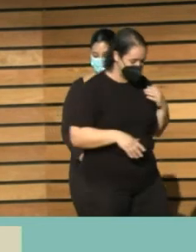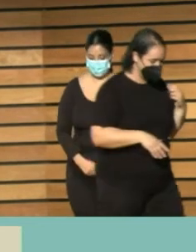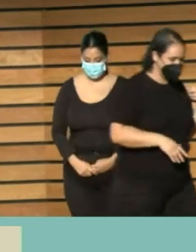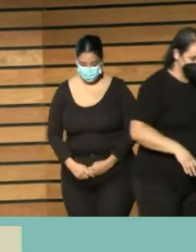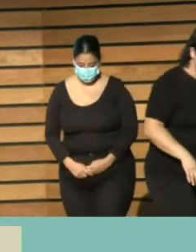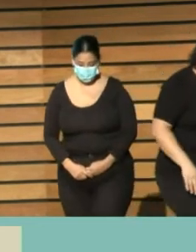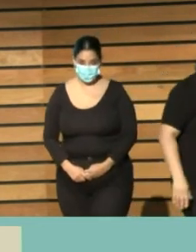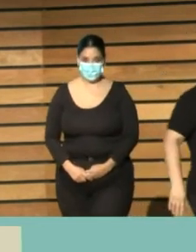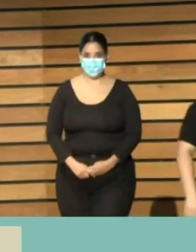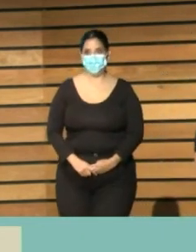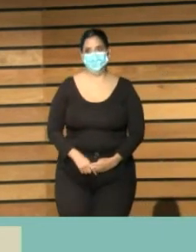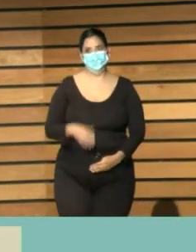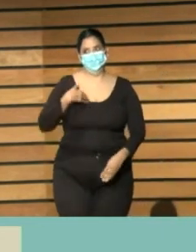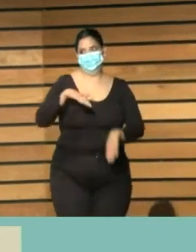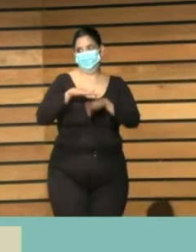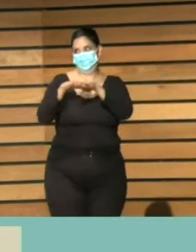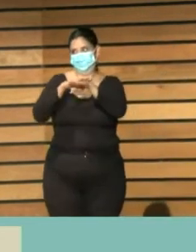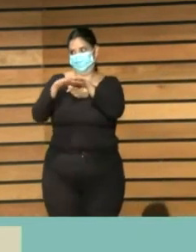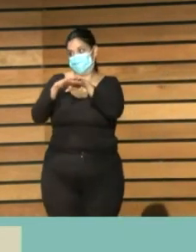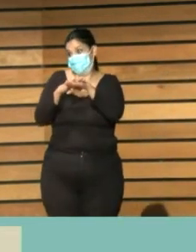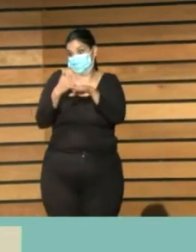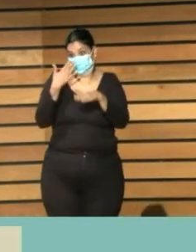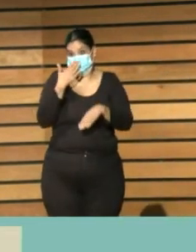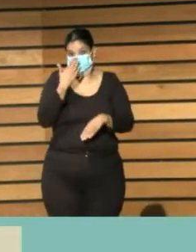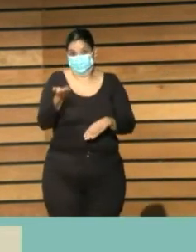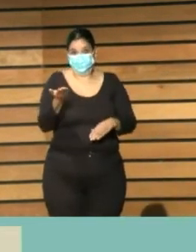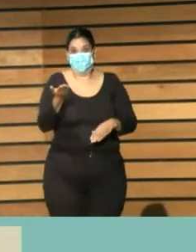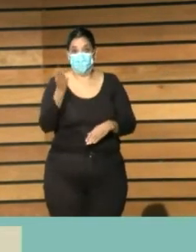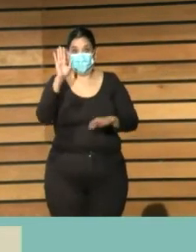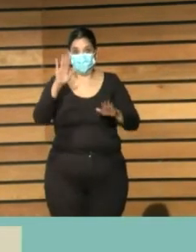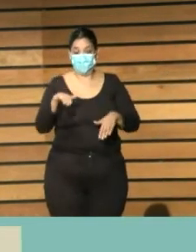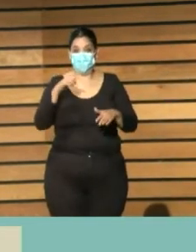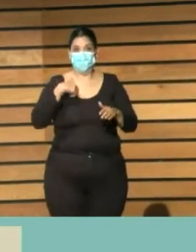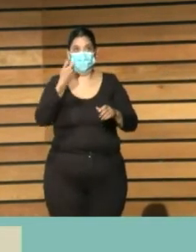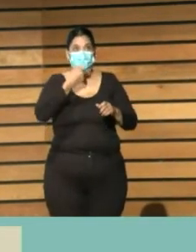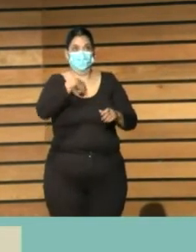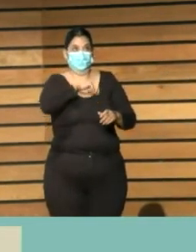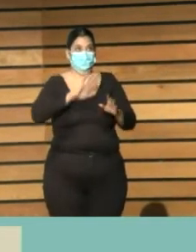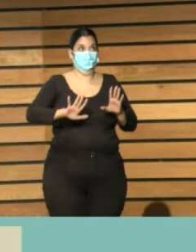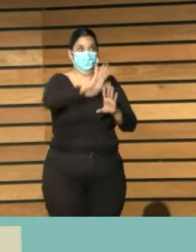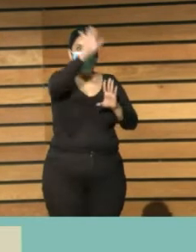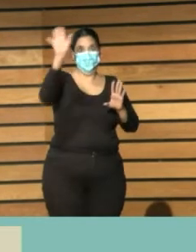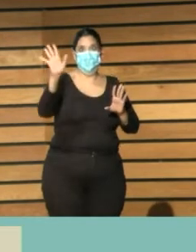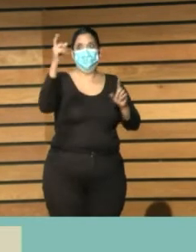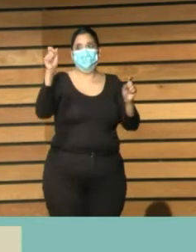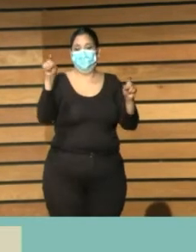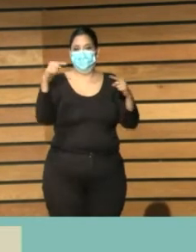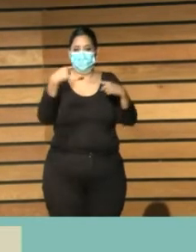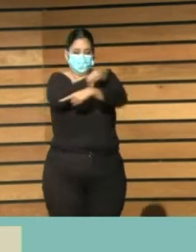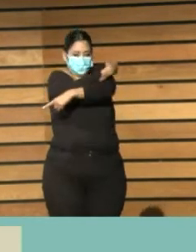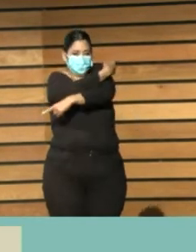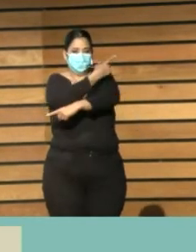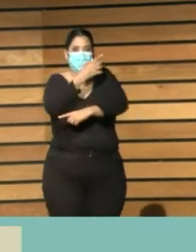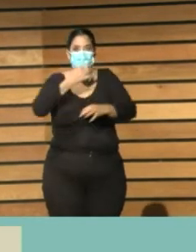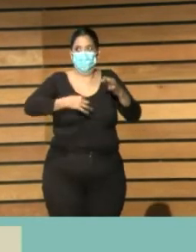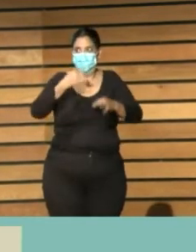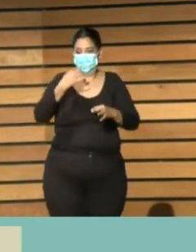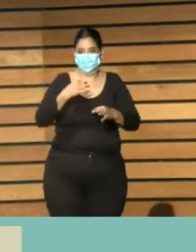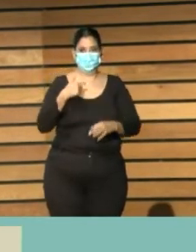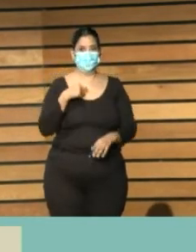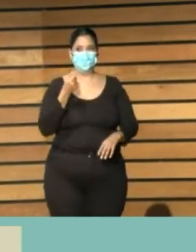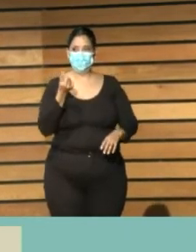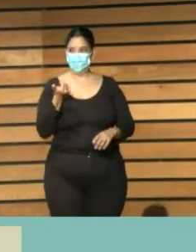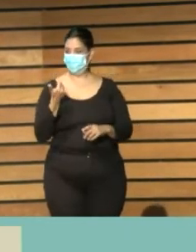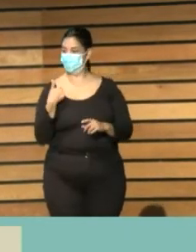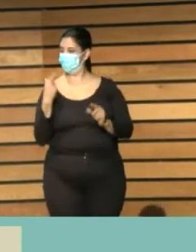ustedes me disculpan pero en fin esto es la otra periferia pero a nivel jurídico estamos a dos horas como provocamos incluso